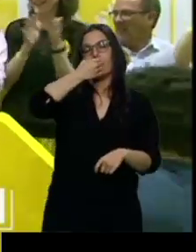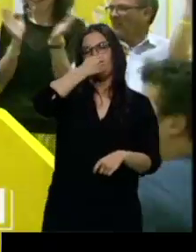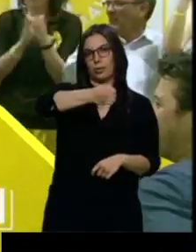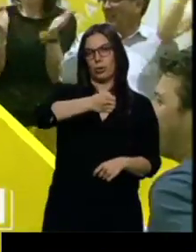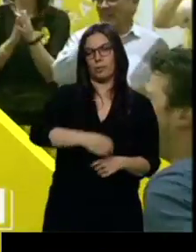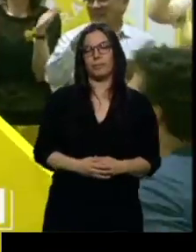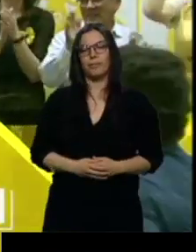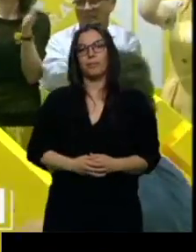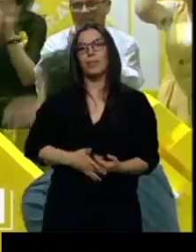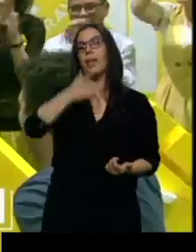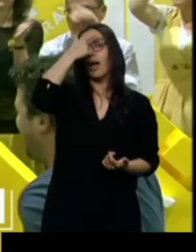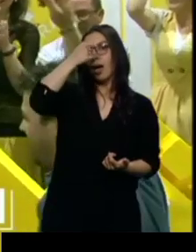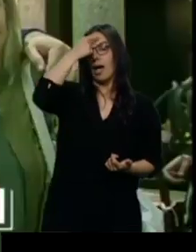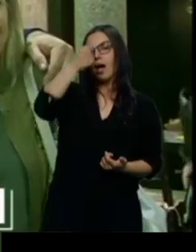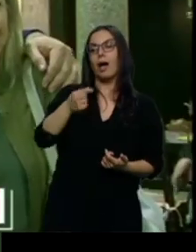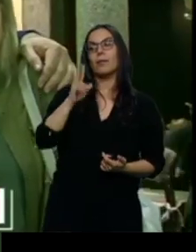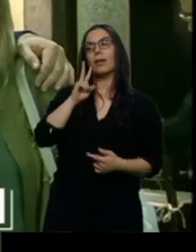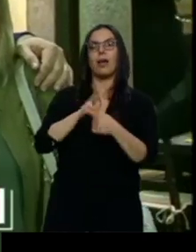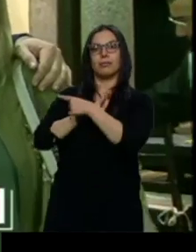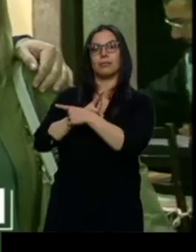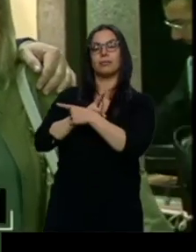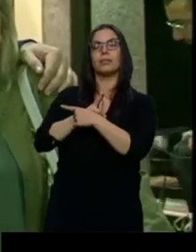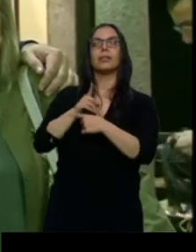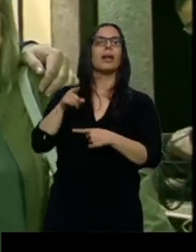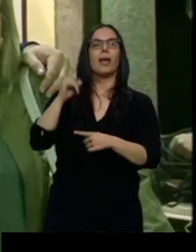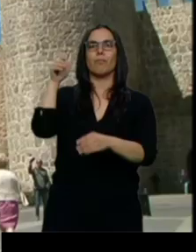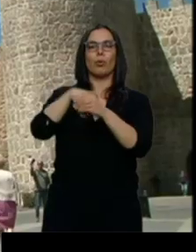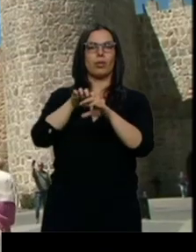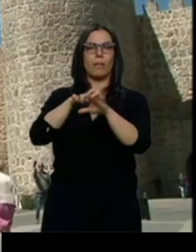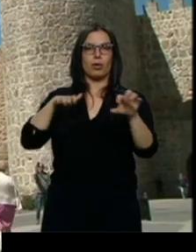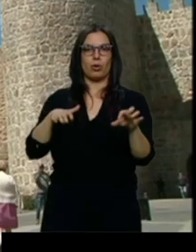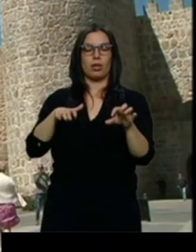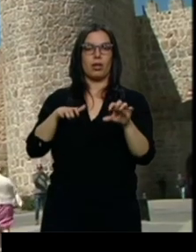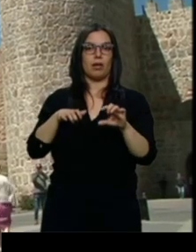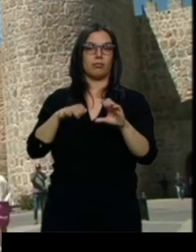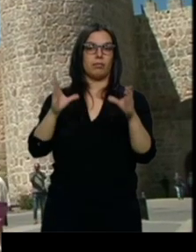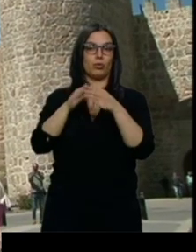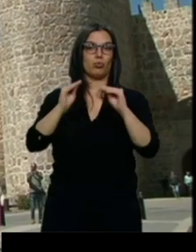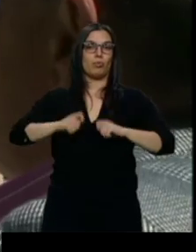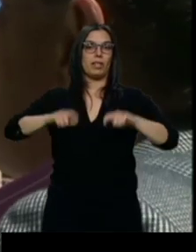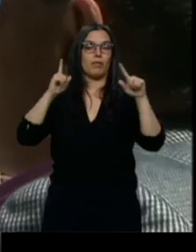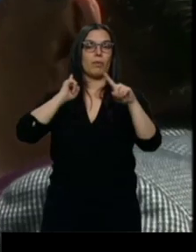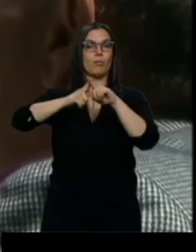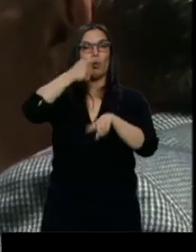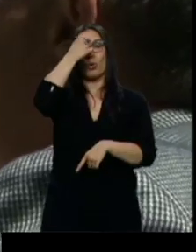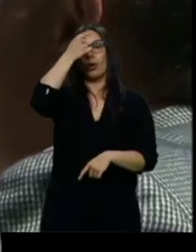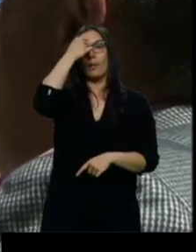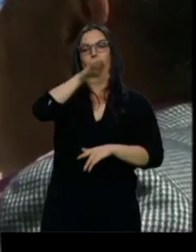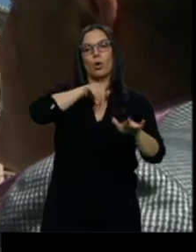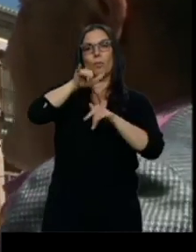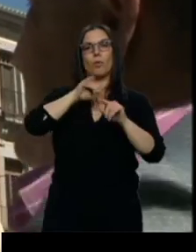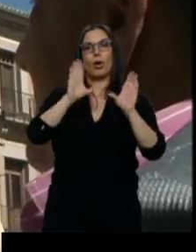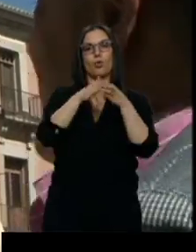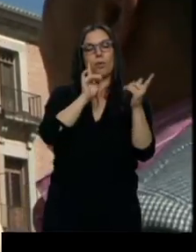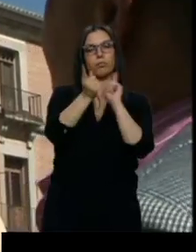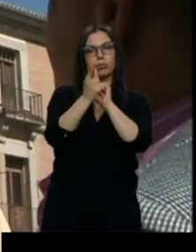Ávila, Jesús Manuel Sánchez Cabrera, el más votado con su plataforma, por Ávila, ha convocado a todos los grupos para conocer sus posiciones